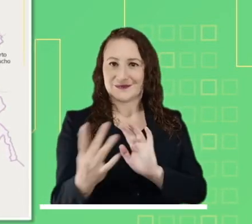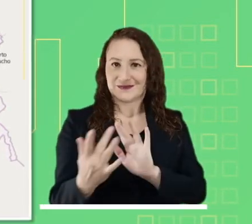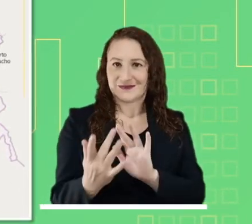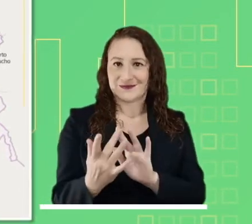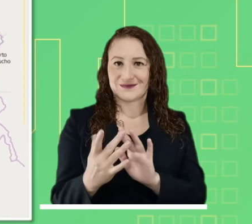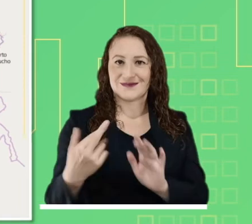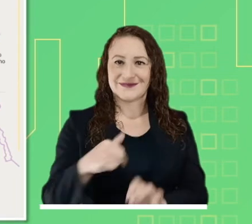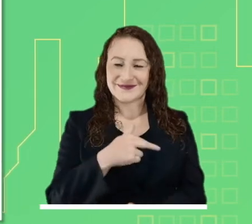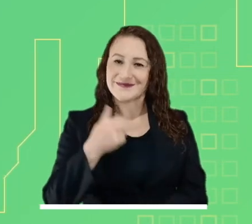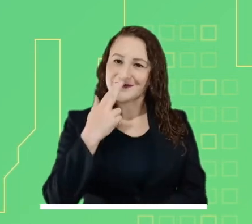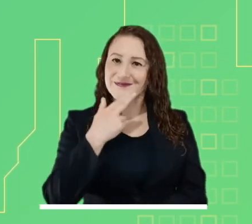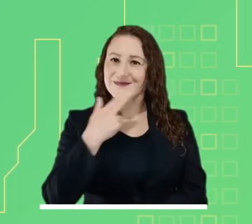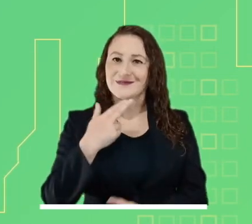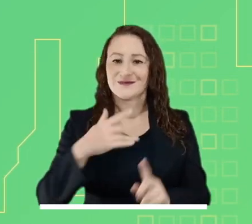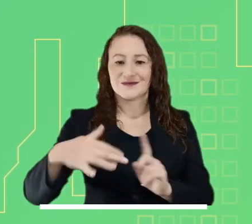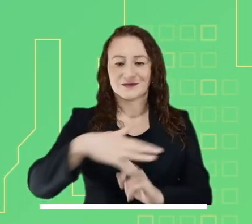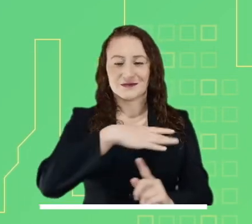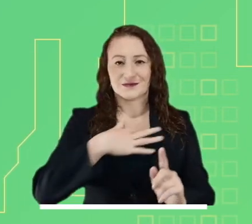Antioquia.